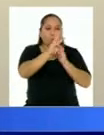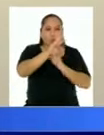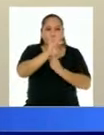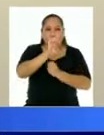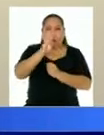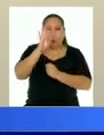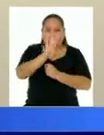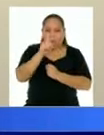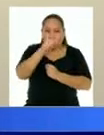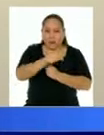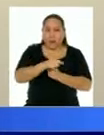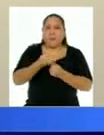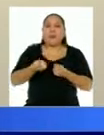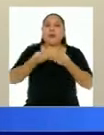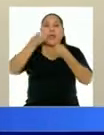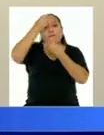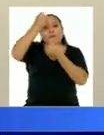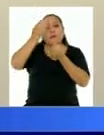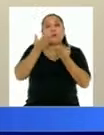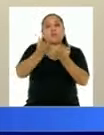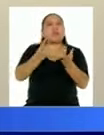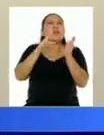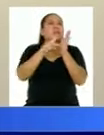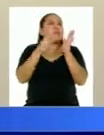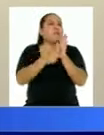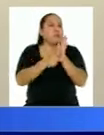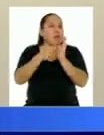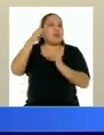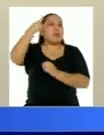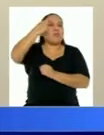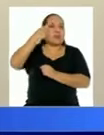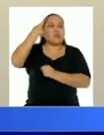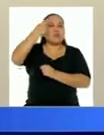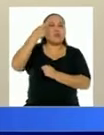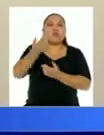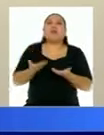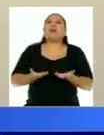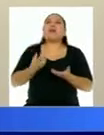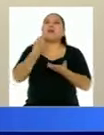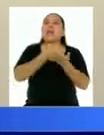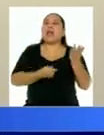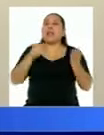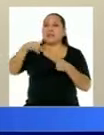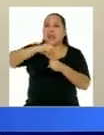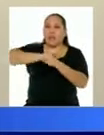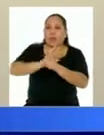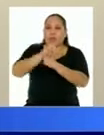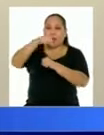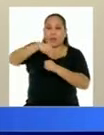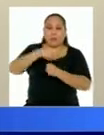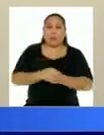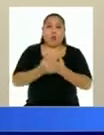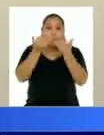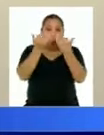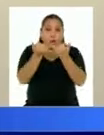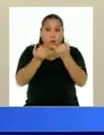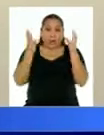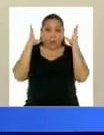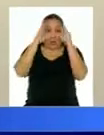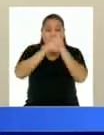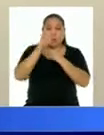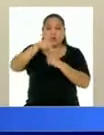significado la pandemia en el país. Hoy, en algunos minutos a las seis pm, se llevará a cabo esta actividad en la que se abrirá un